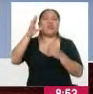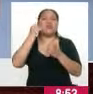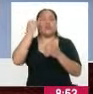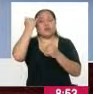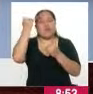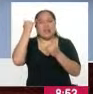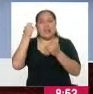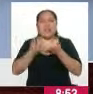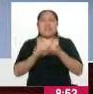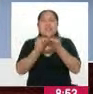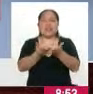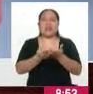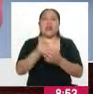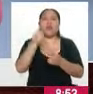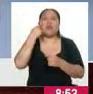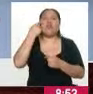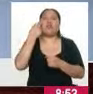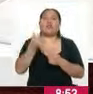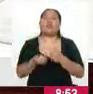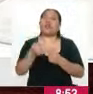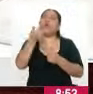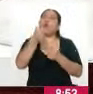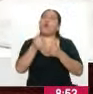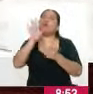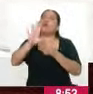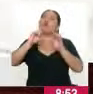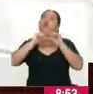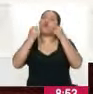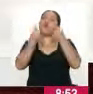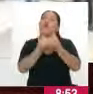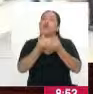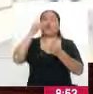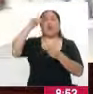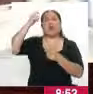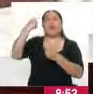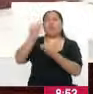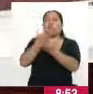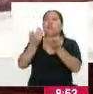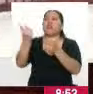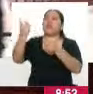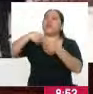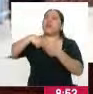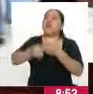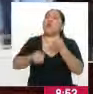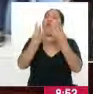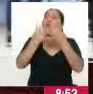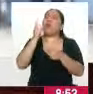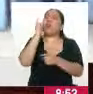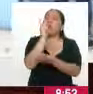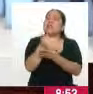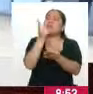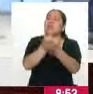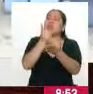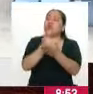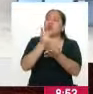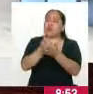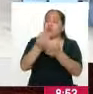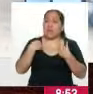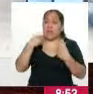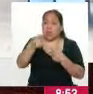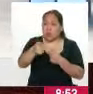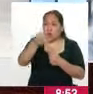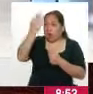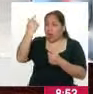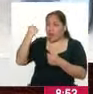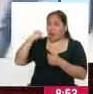conocer cuál es el perfil, de dónde vienen los candidatos, cuántas denuncias tienen, si han sido alcaldes